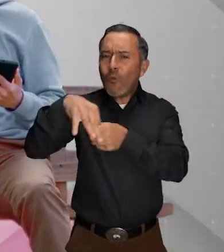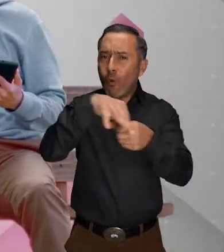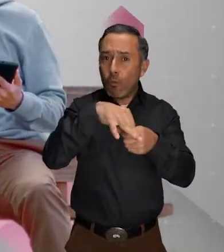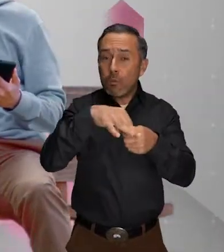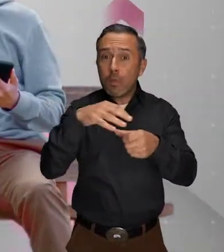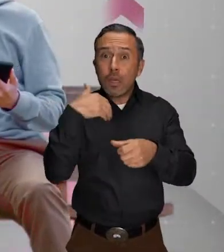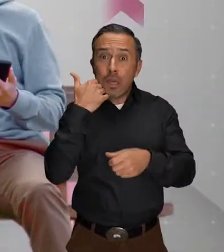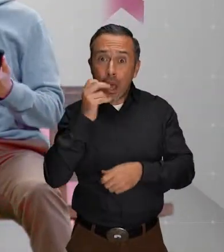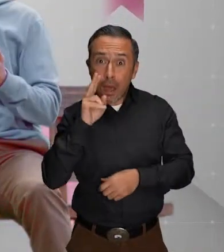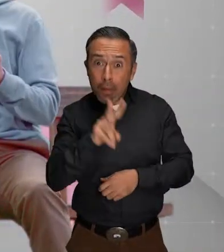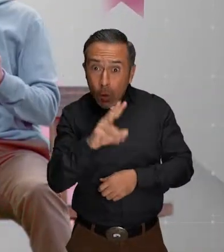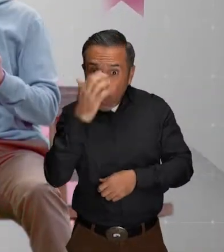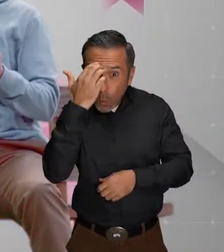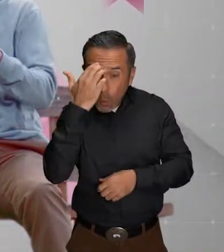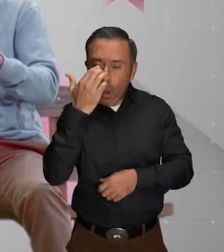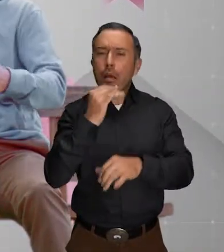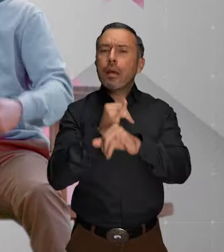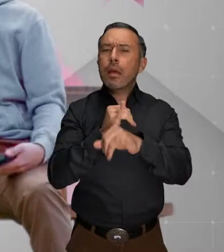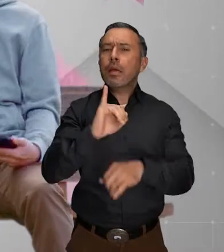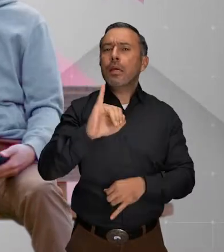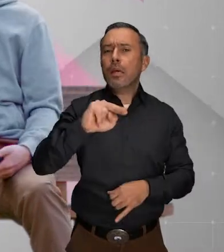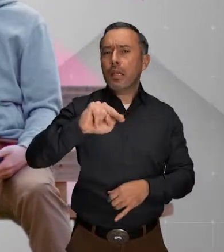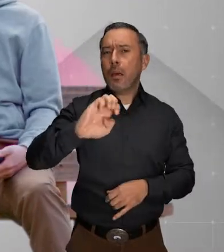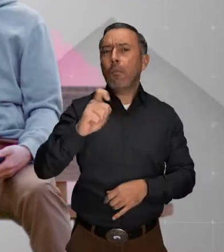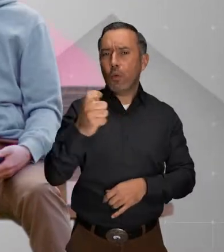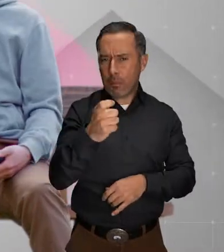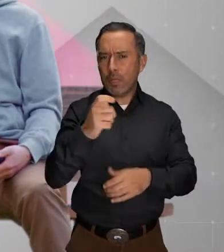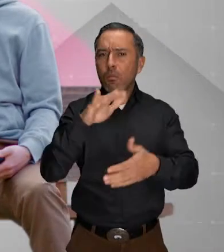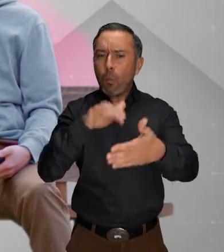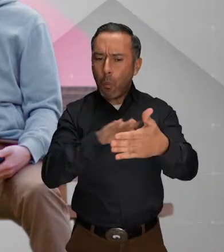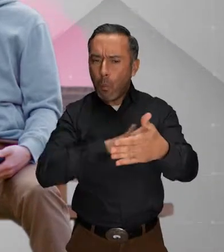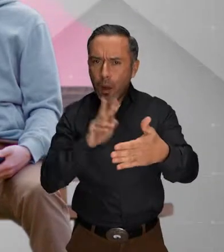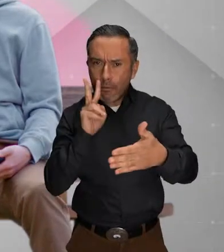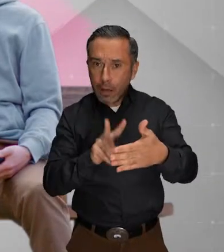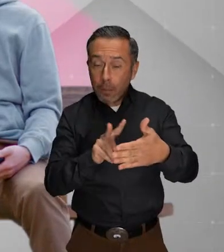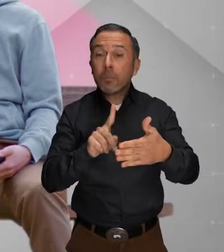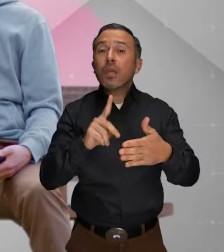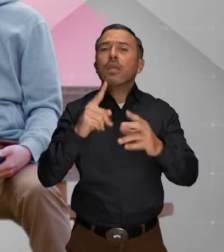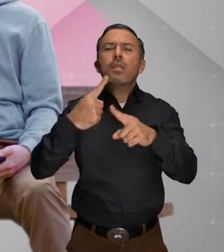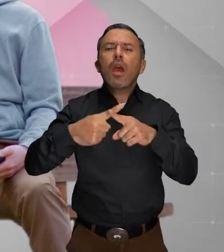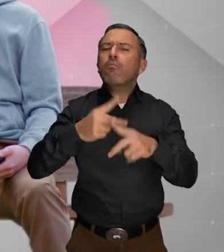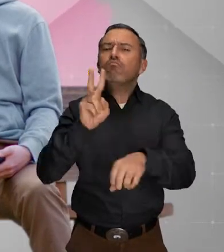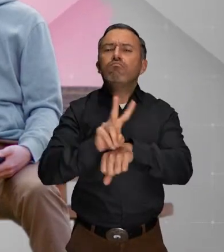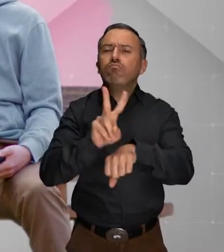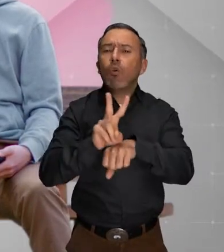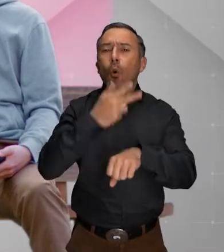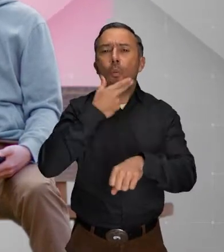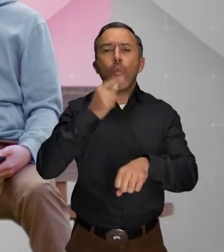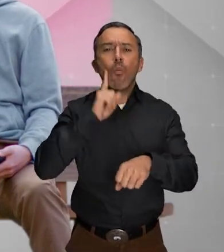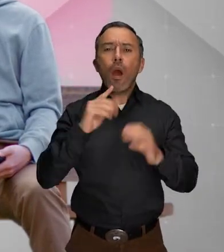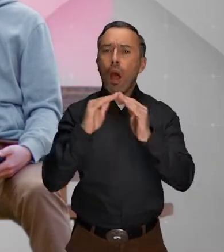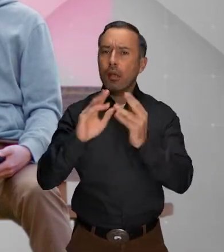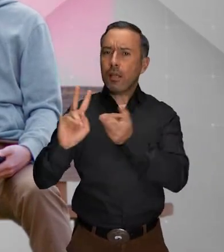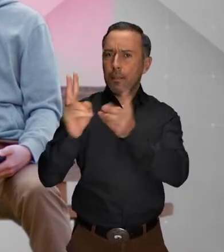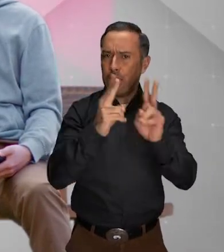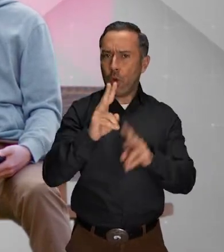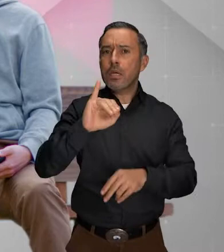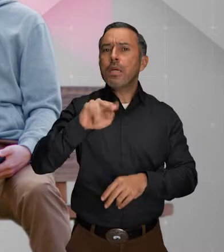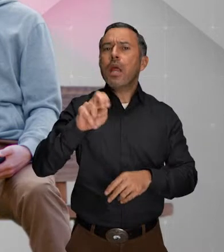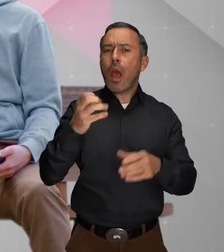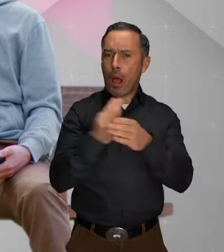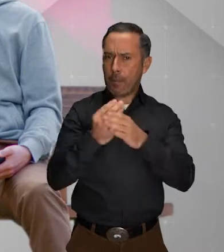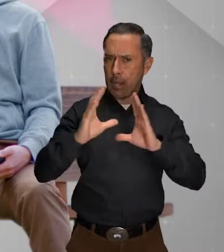conocerla, entra a INE.mx. ¿Y quiénes contarán nuestras opiniones? Nuestras vecinas y vecinos elegidos por sorteo y capacitados por el INE.